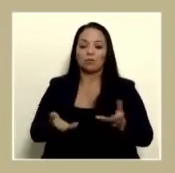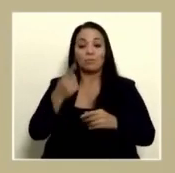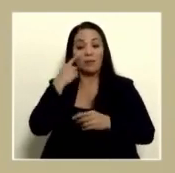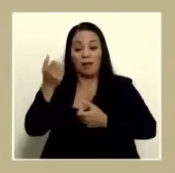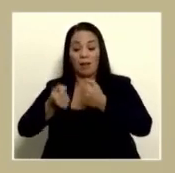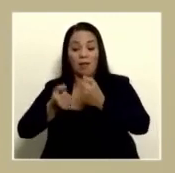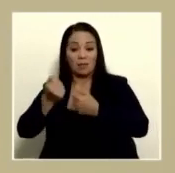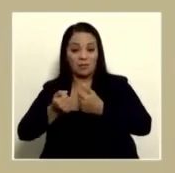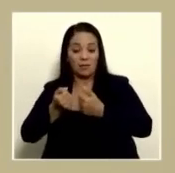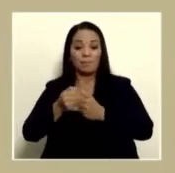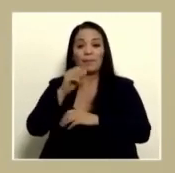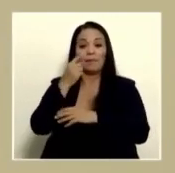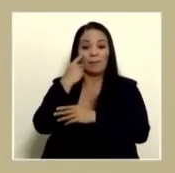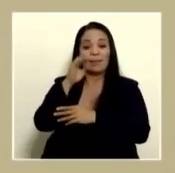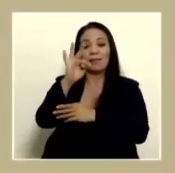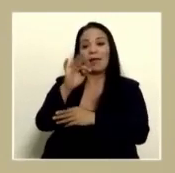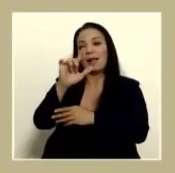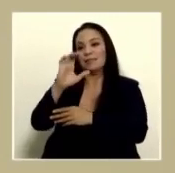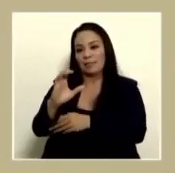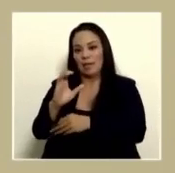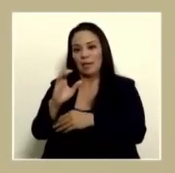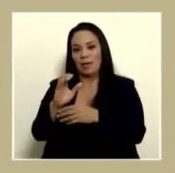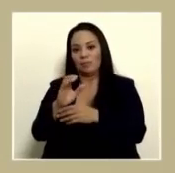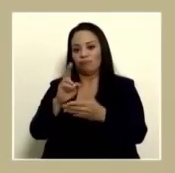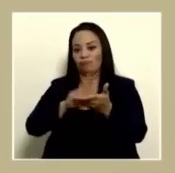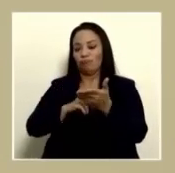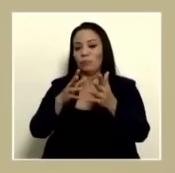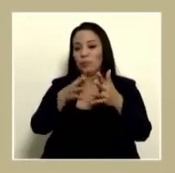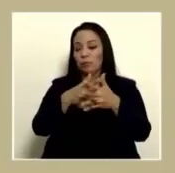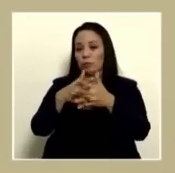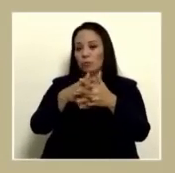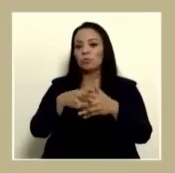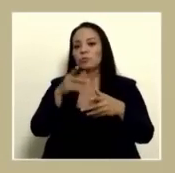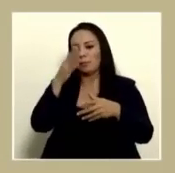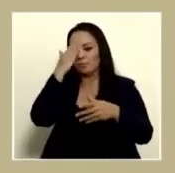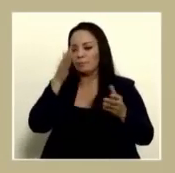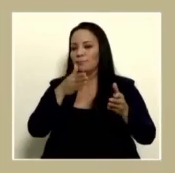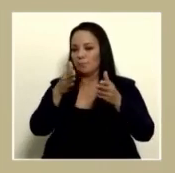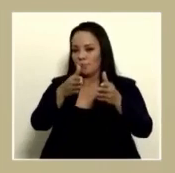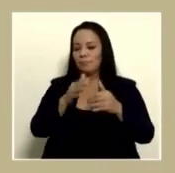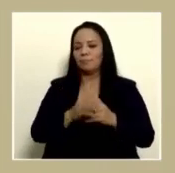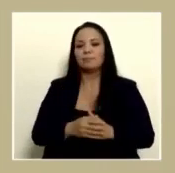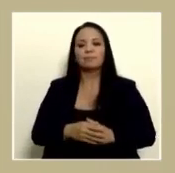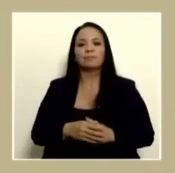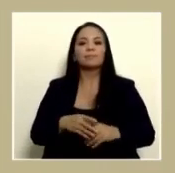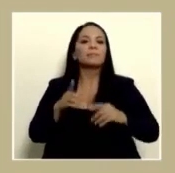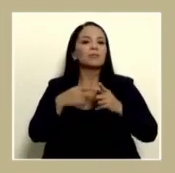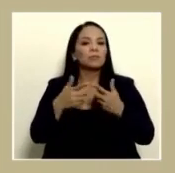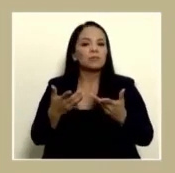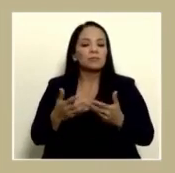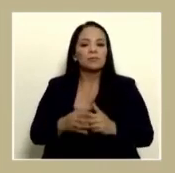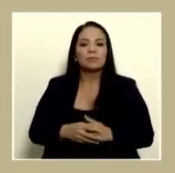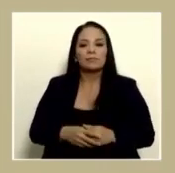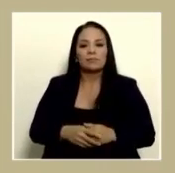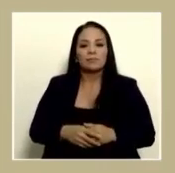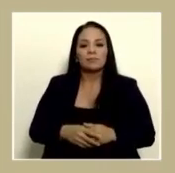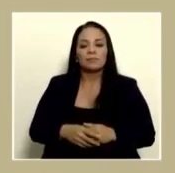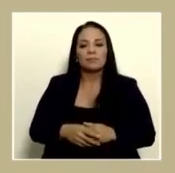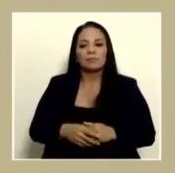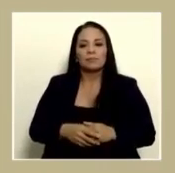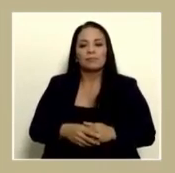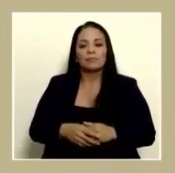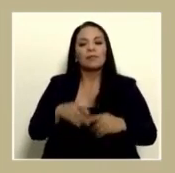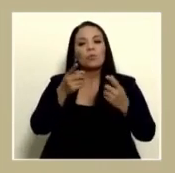tratado de libre comercio ya con los Estados Unidos ya tiene la trayectoria entonces sería un caso de